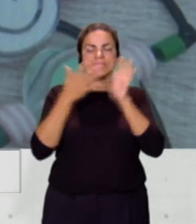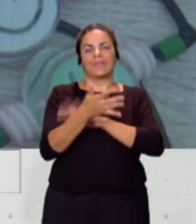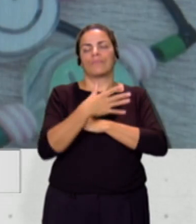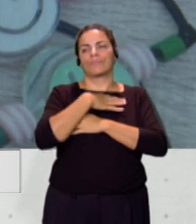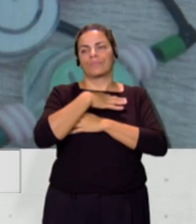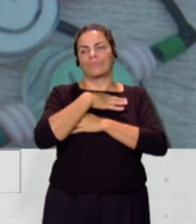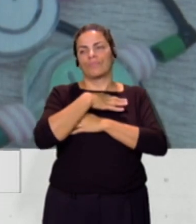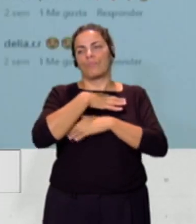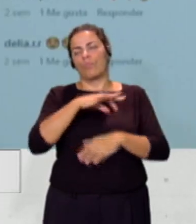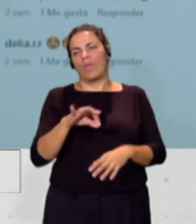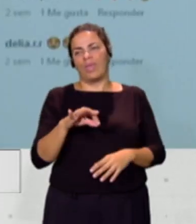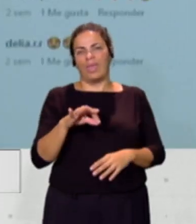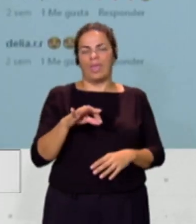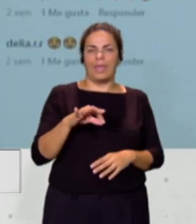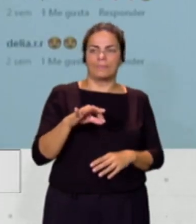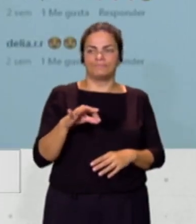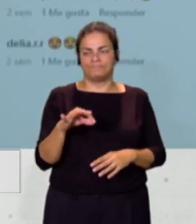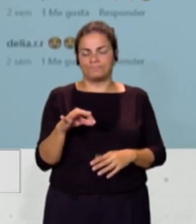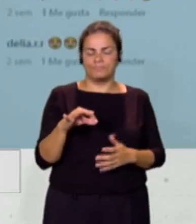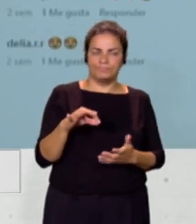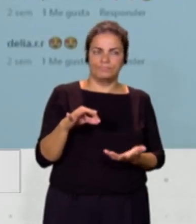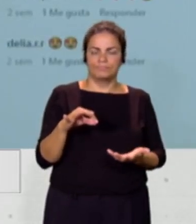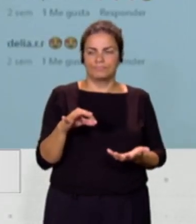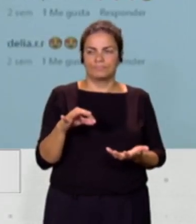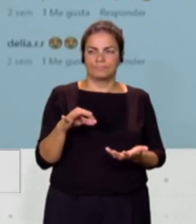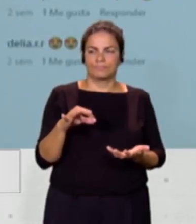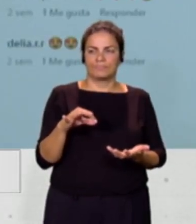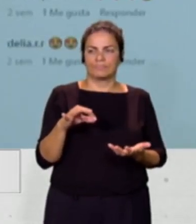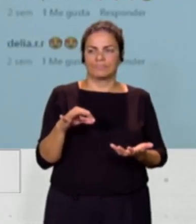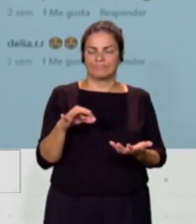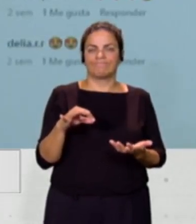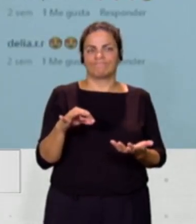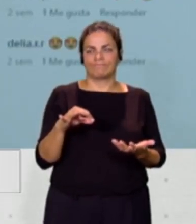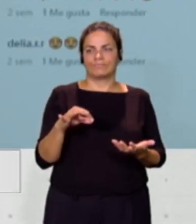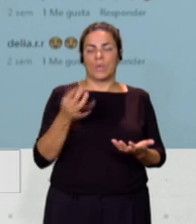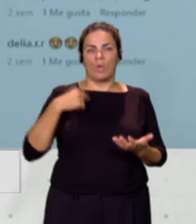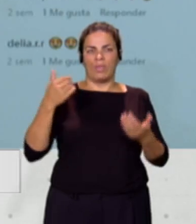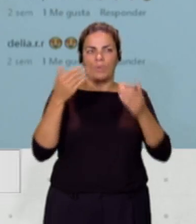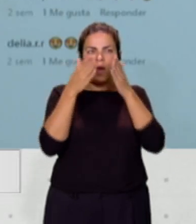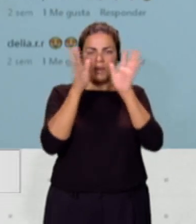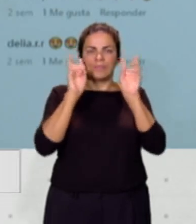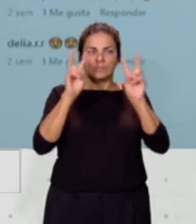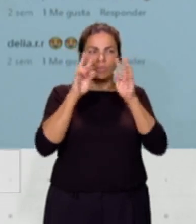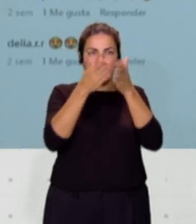como afectado el campo visual.